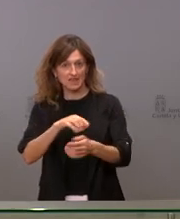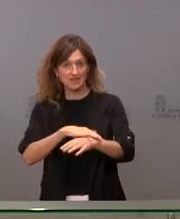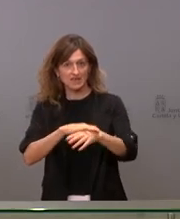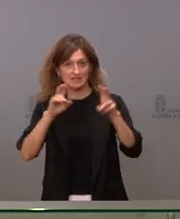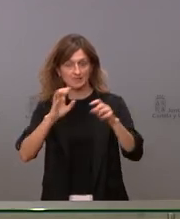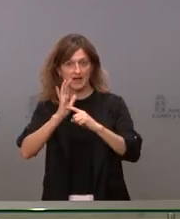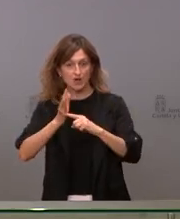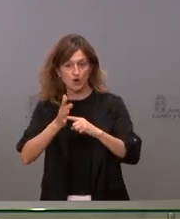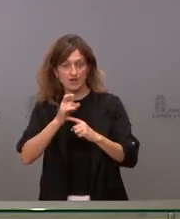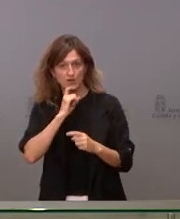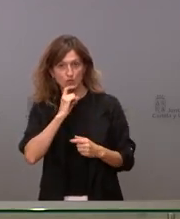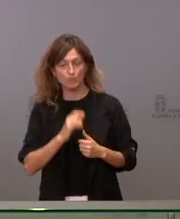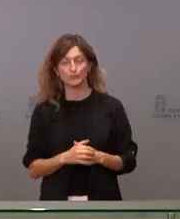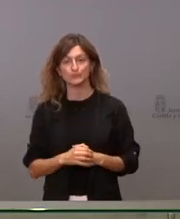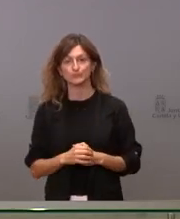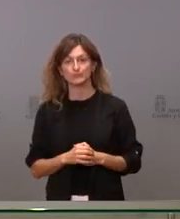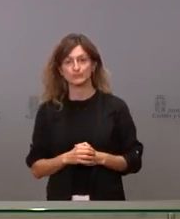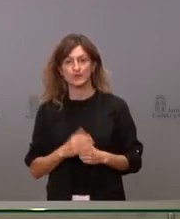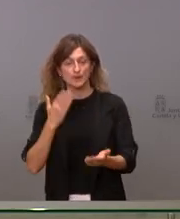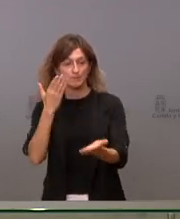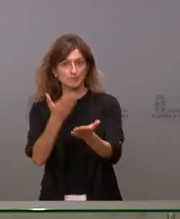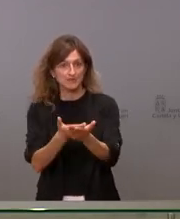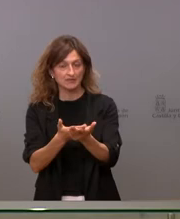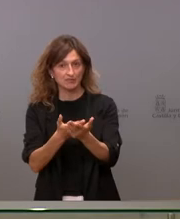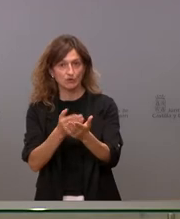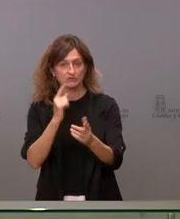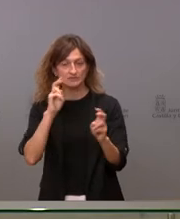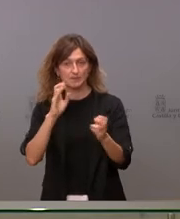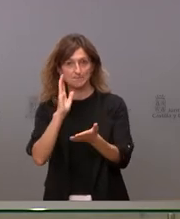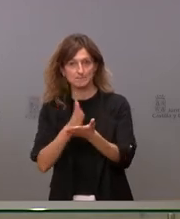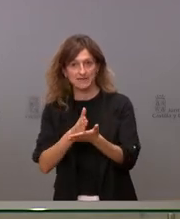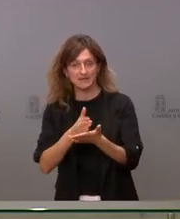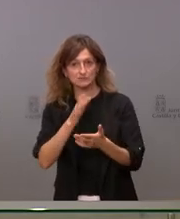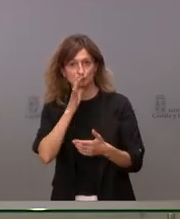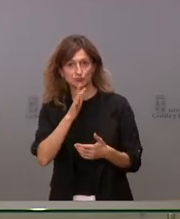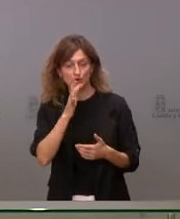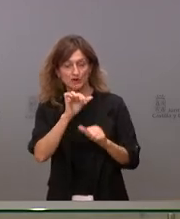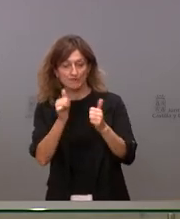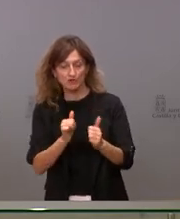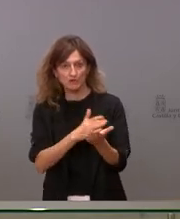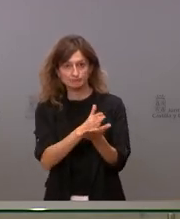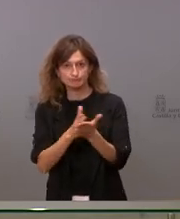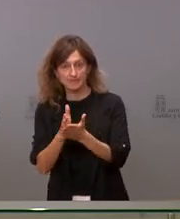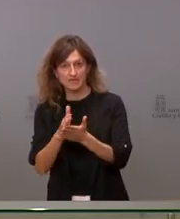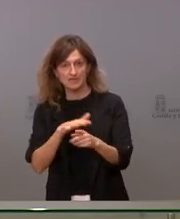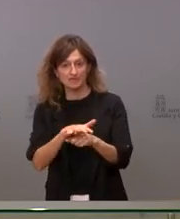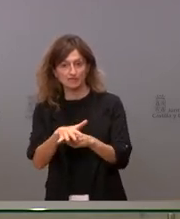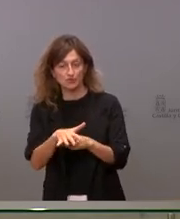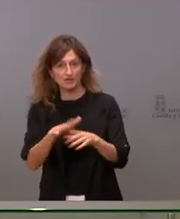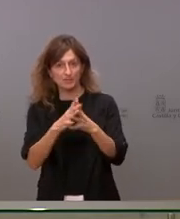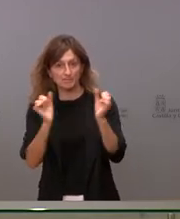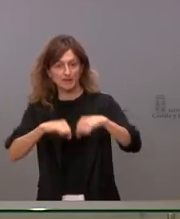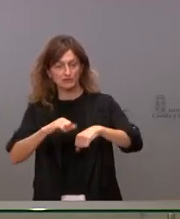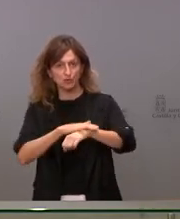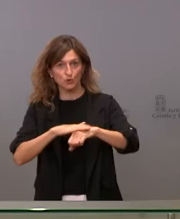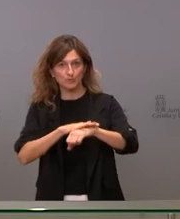y si bueno pues esa petición de penas de una u otra forma puede influir en el pacto del gobierno